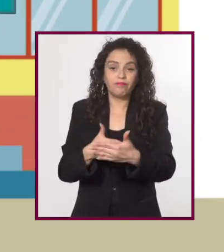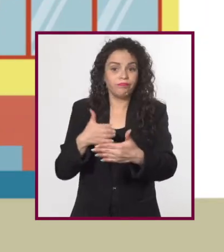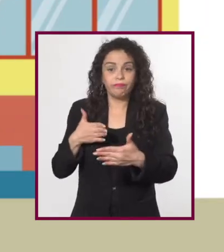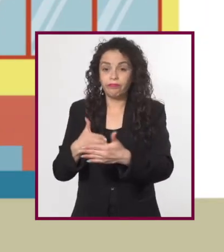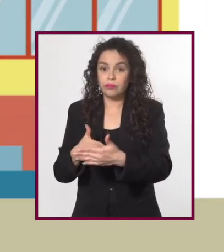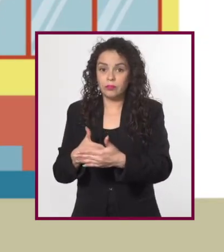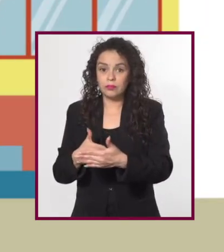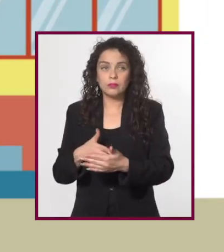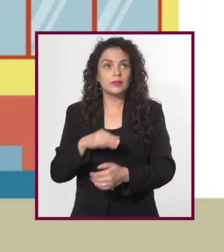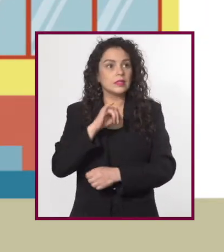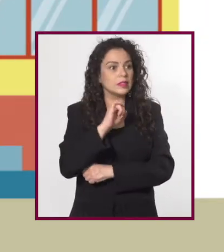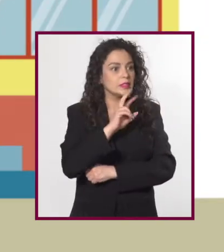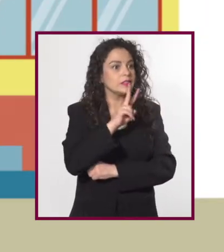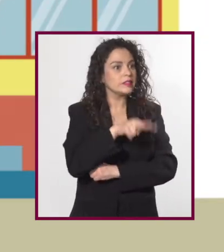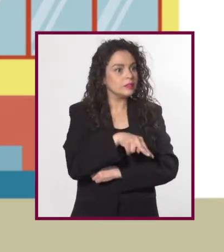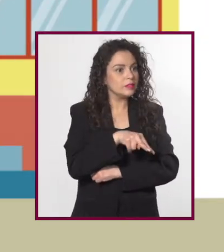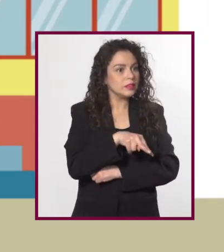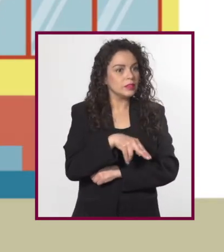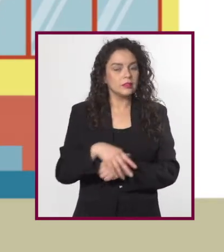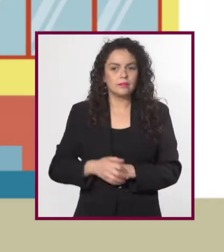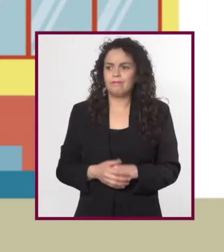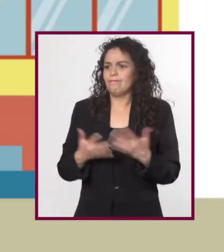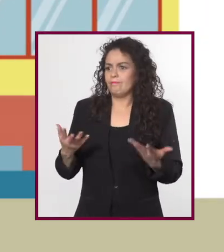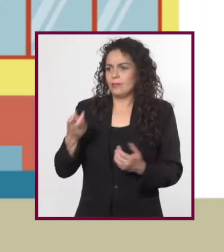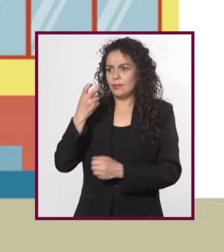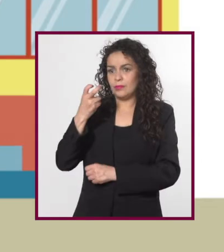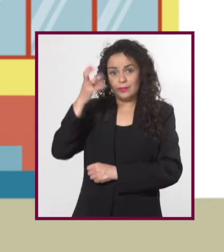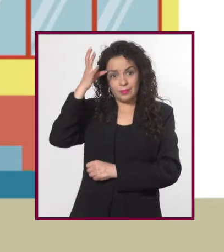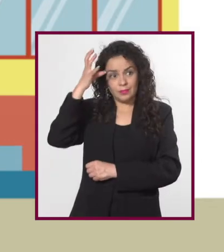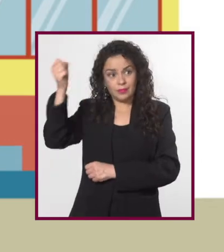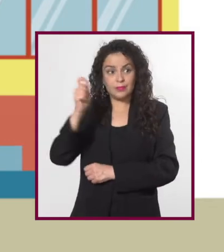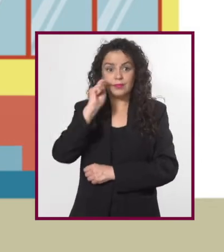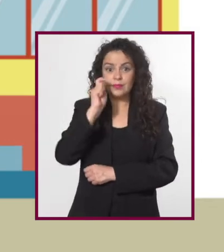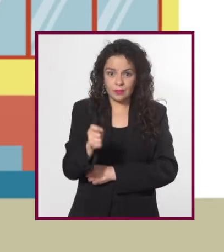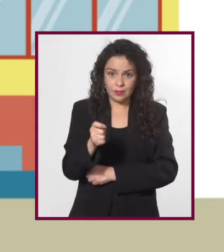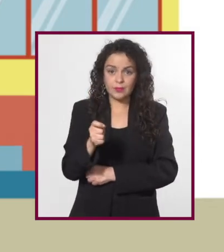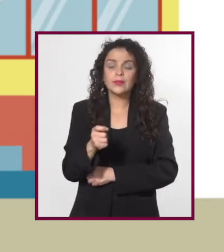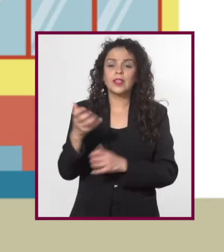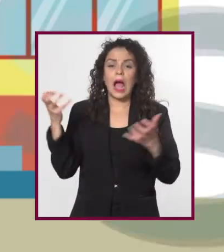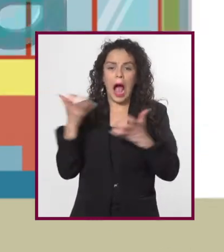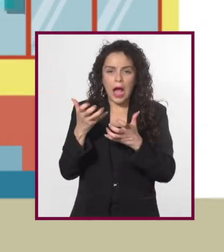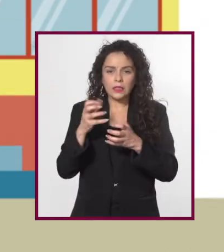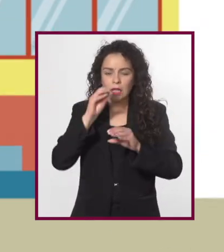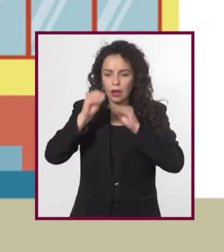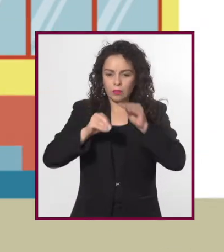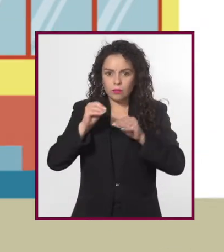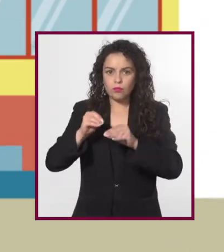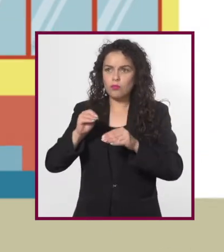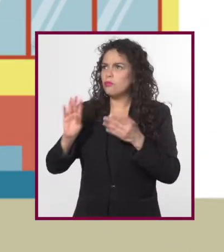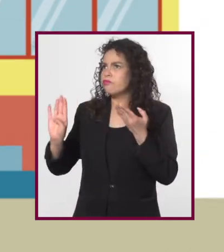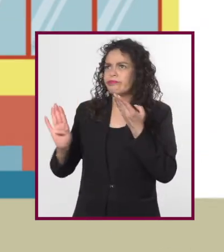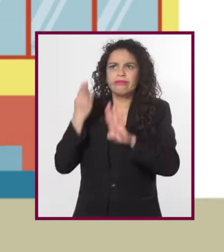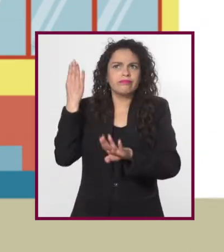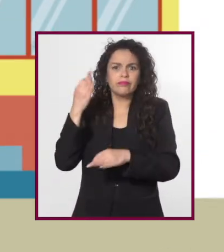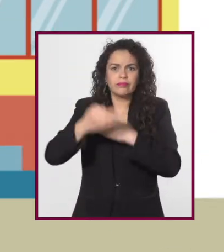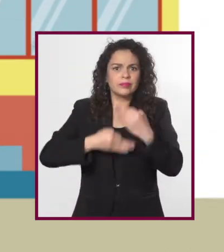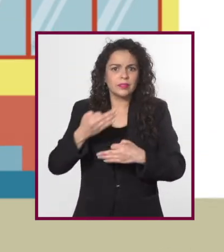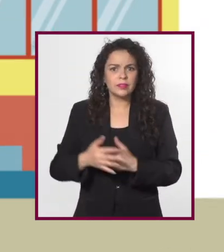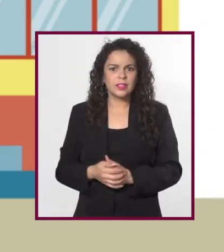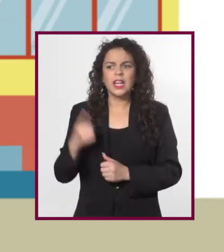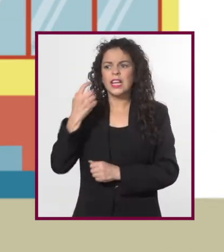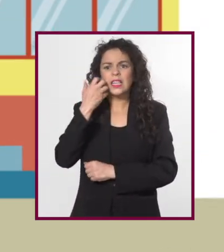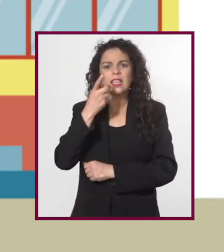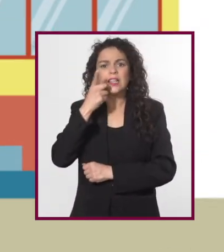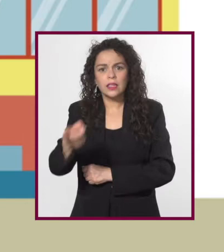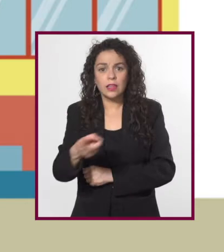una barrera. Cierto. Entonces surge un concepto que se llama diseño universal, que significa en